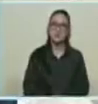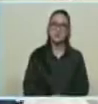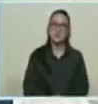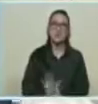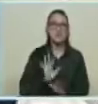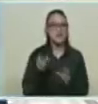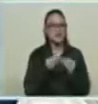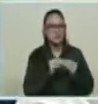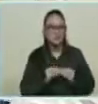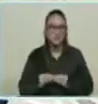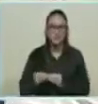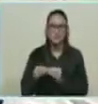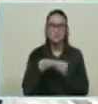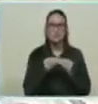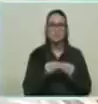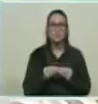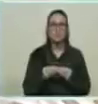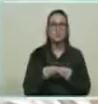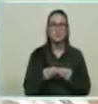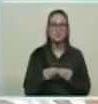Ya arreglaremos cuentas.